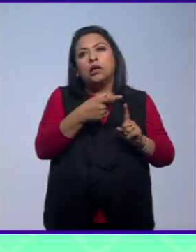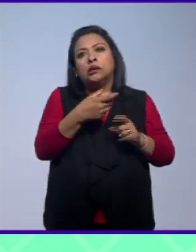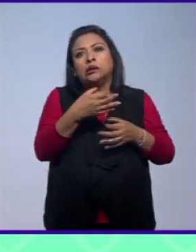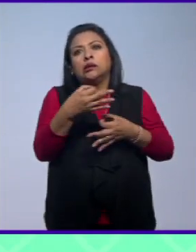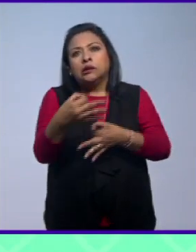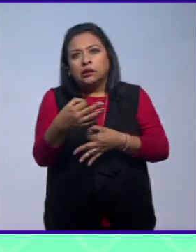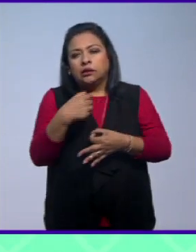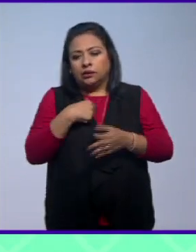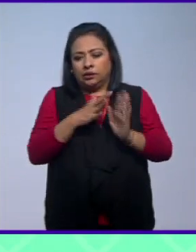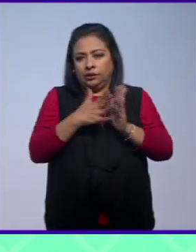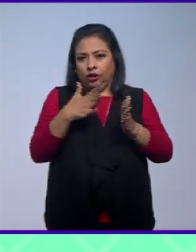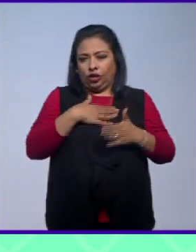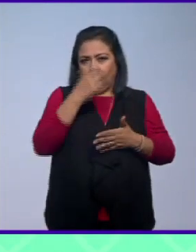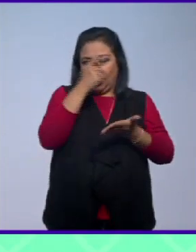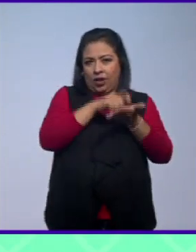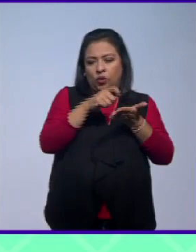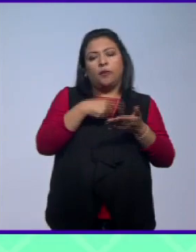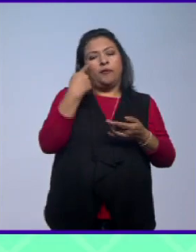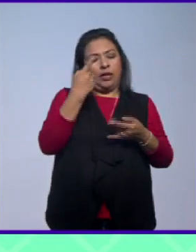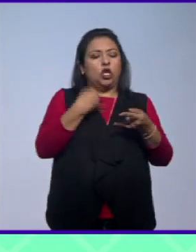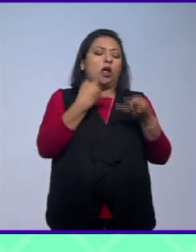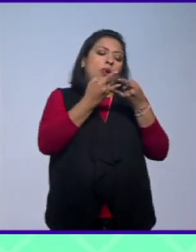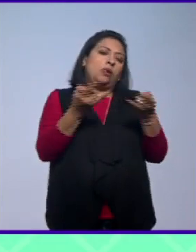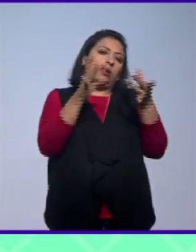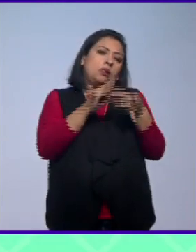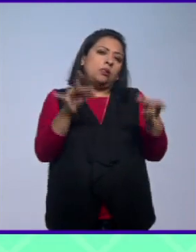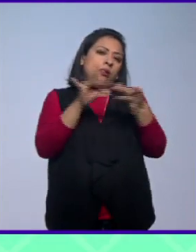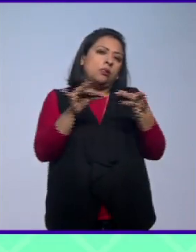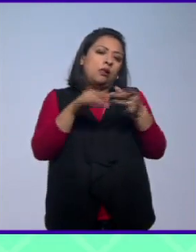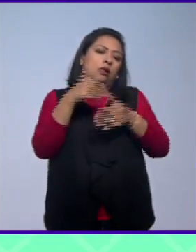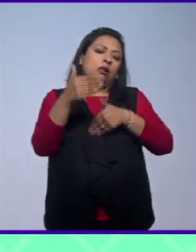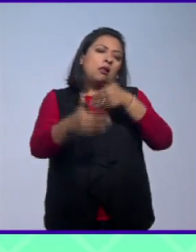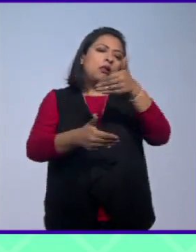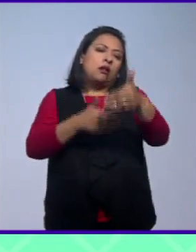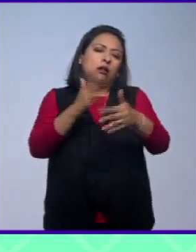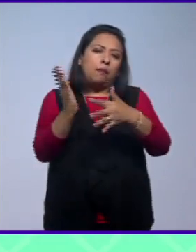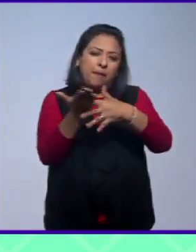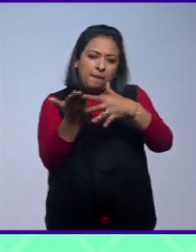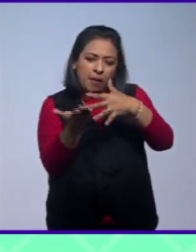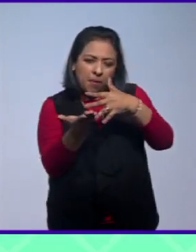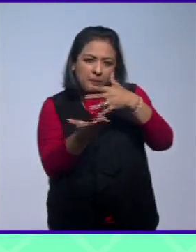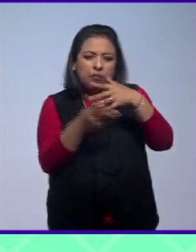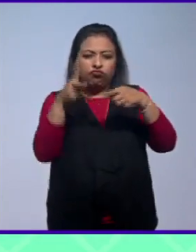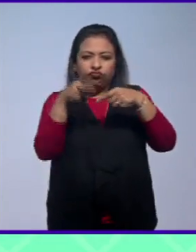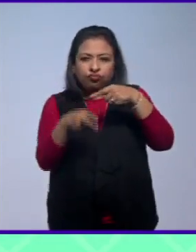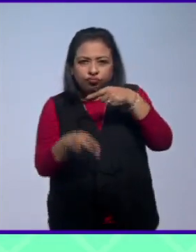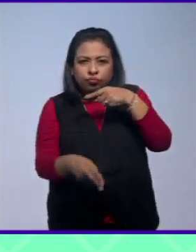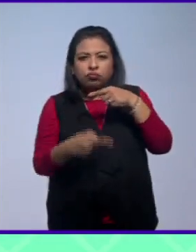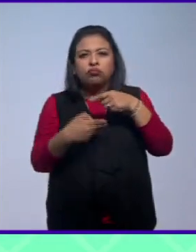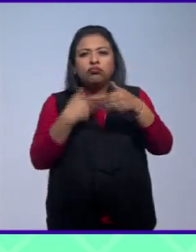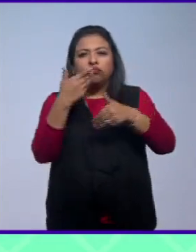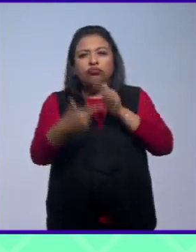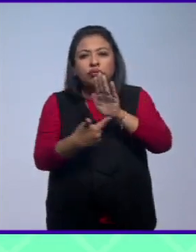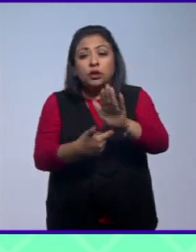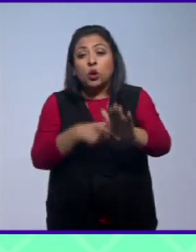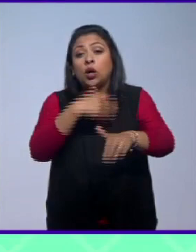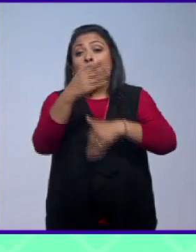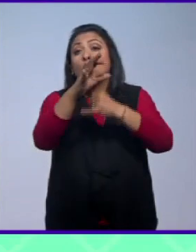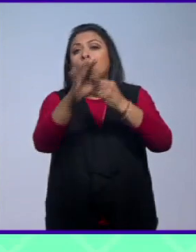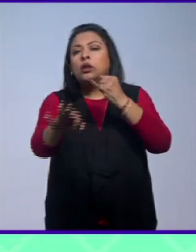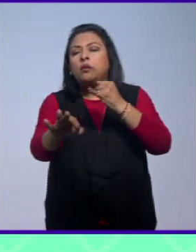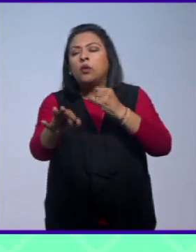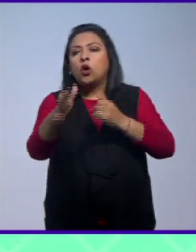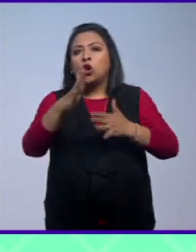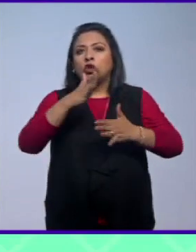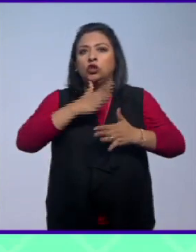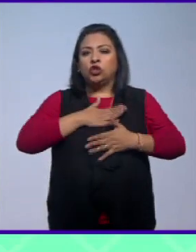para mi como autor yo te cuento esto y te voy llevando por una serie de capítulos que te van empujando y al final te hago que te lo